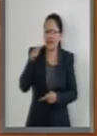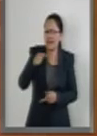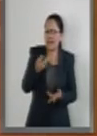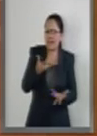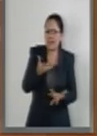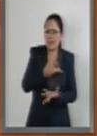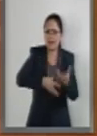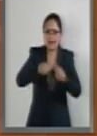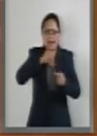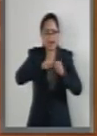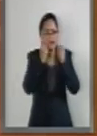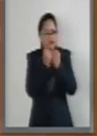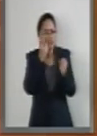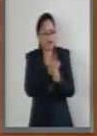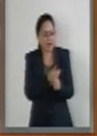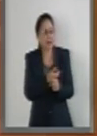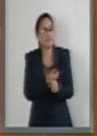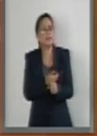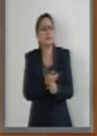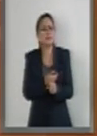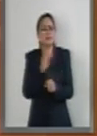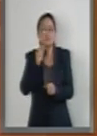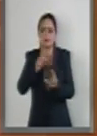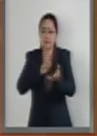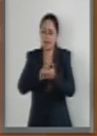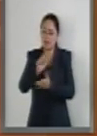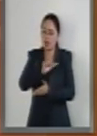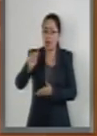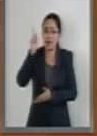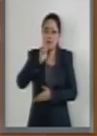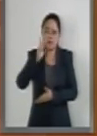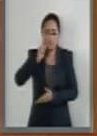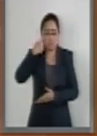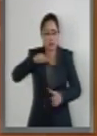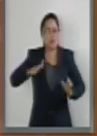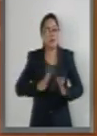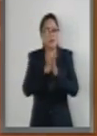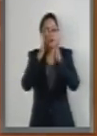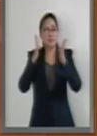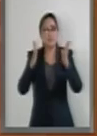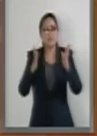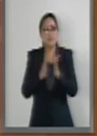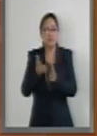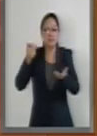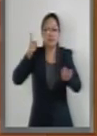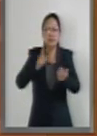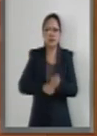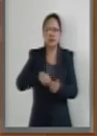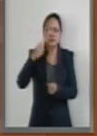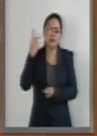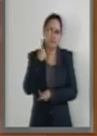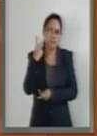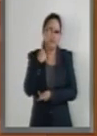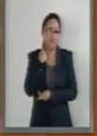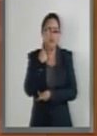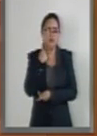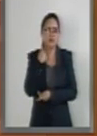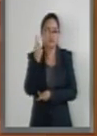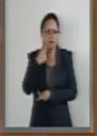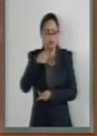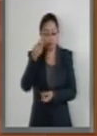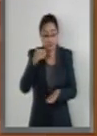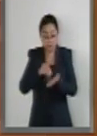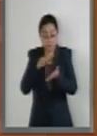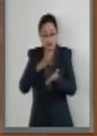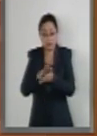de esta sociedad, el derecho de las mujeres a participar en el ámbito de la política es reconocido